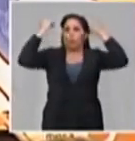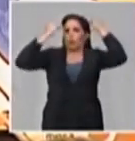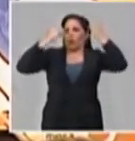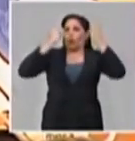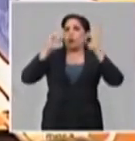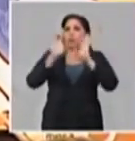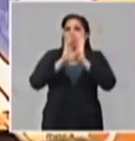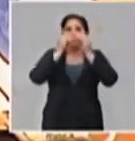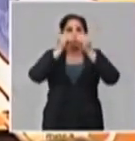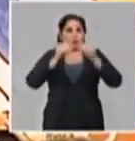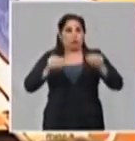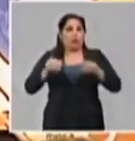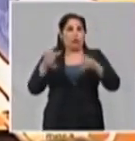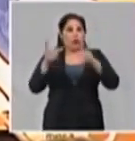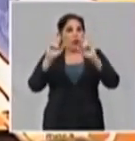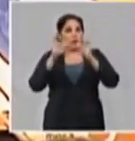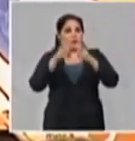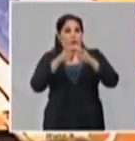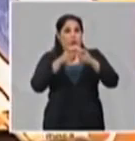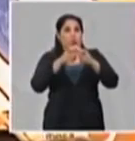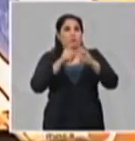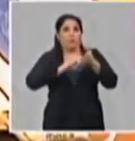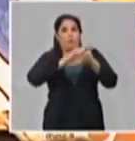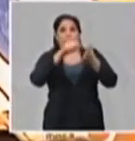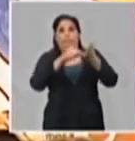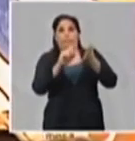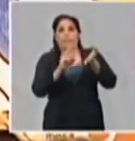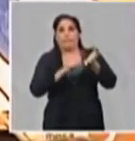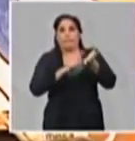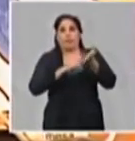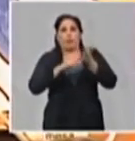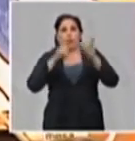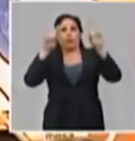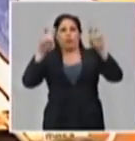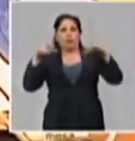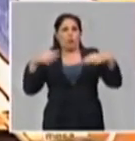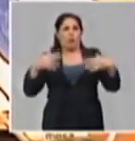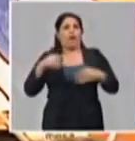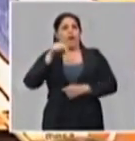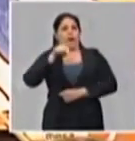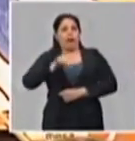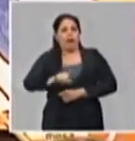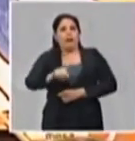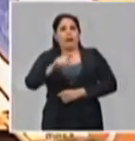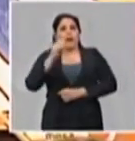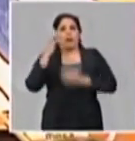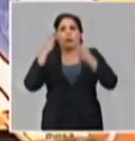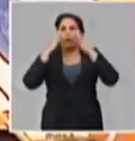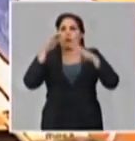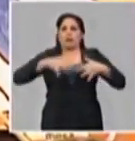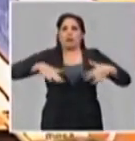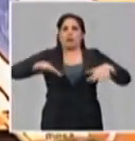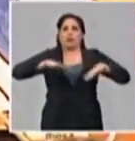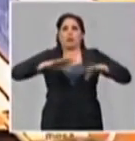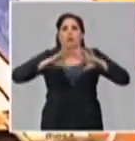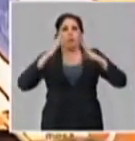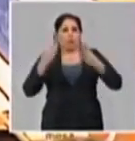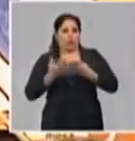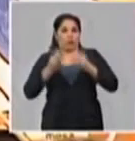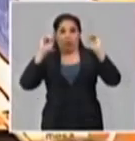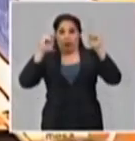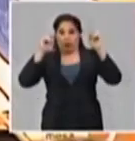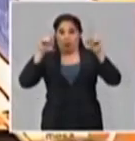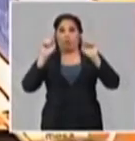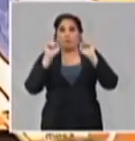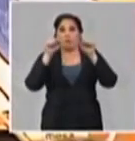una reunión del Buró Político con el único tema de abordar esta situación. Reunión